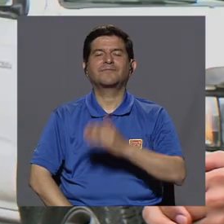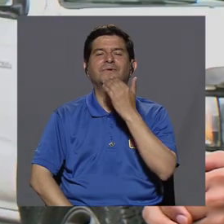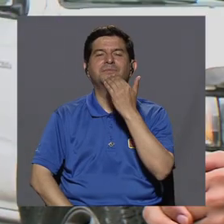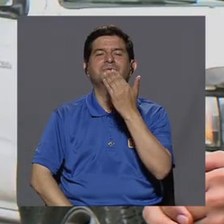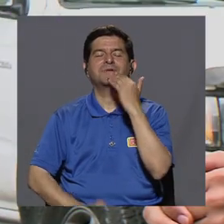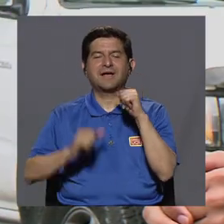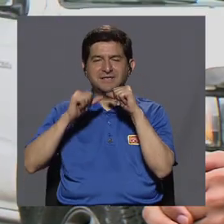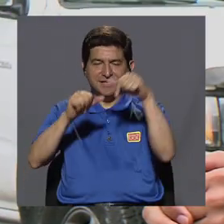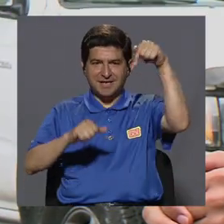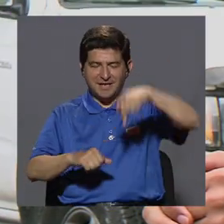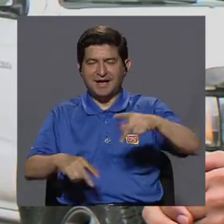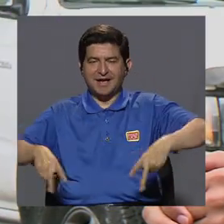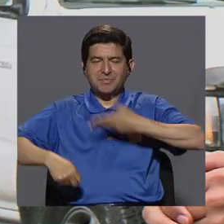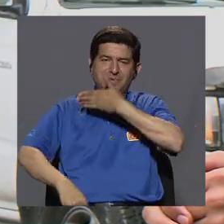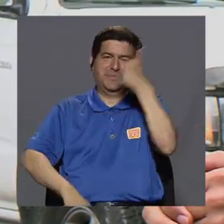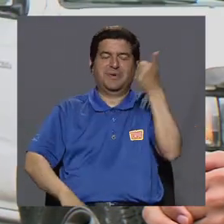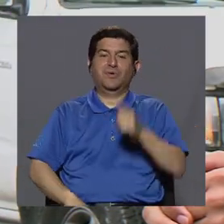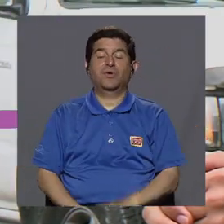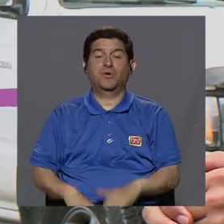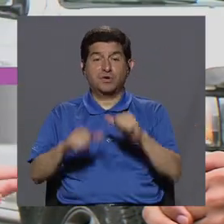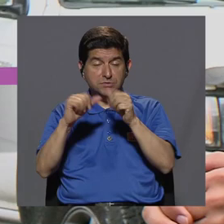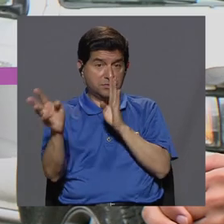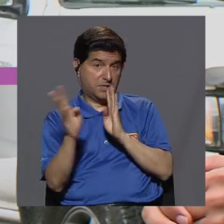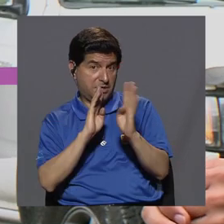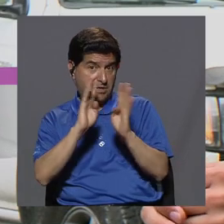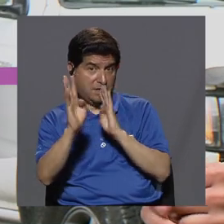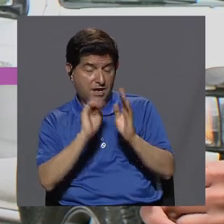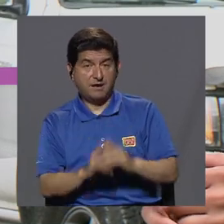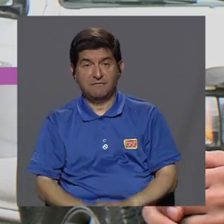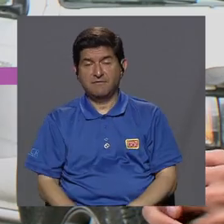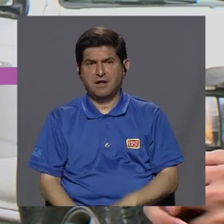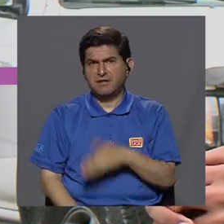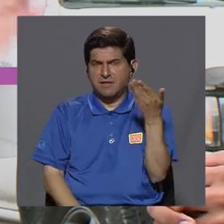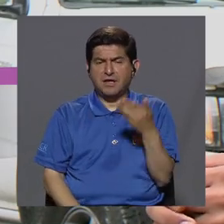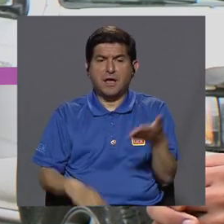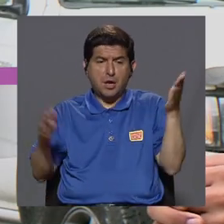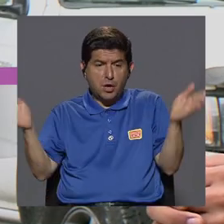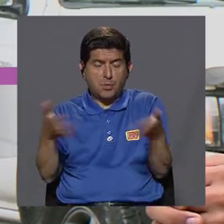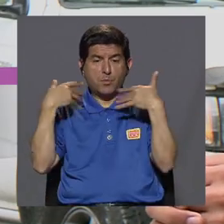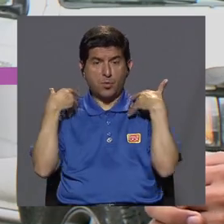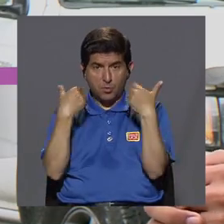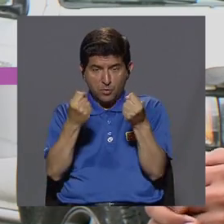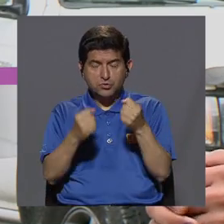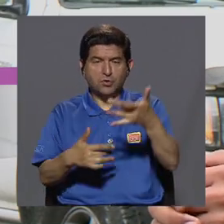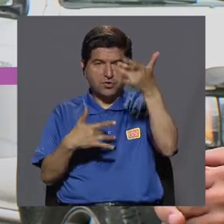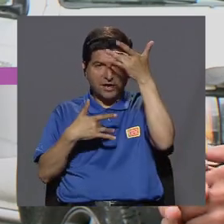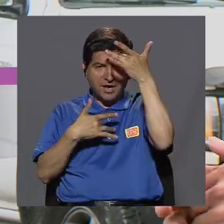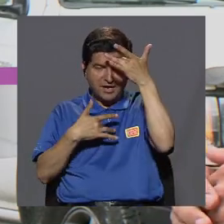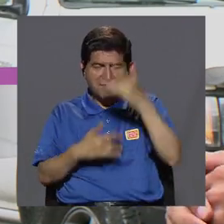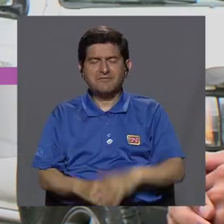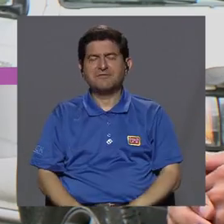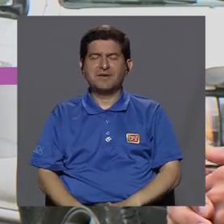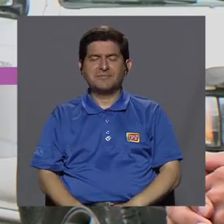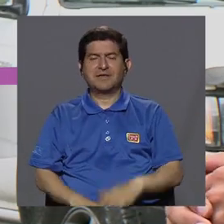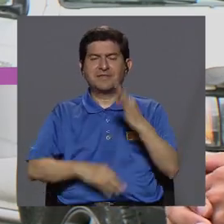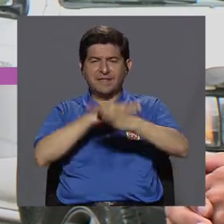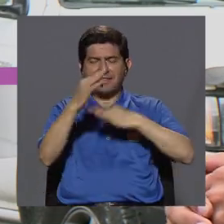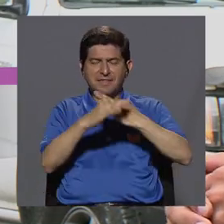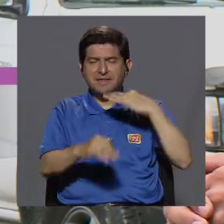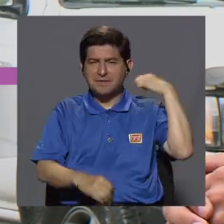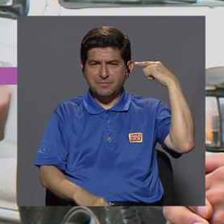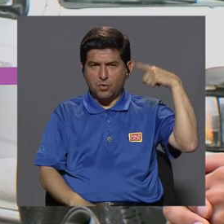Gracias por continuar con nosotros en Vivir Mejor, seguimos conversando acerca de la promoción de la salud en las enfermedades demenciales.